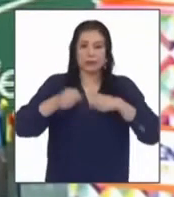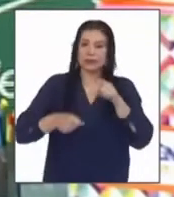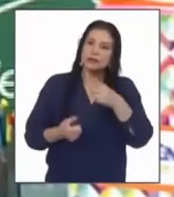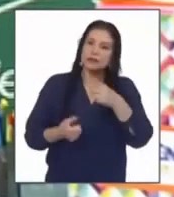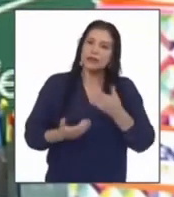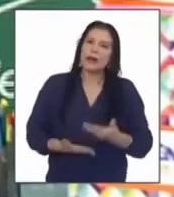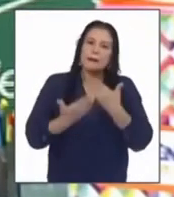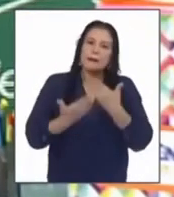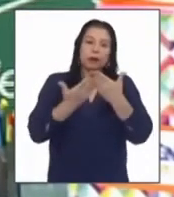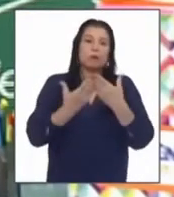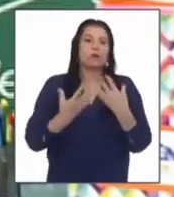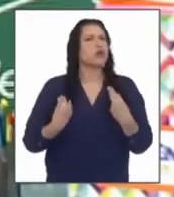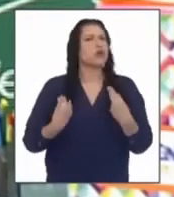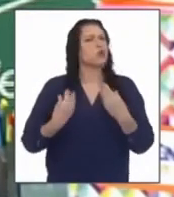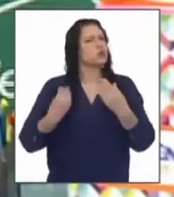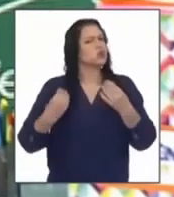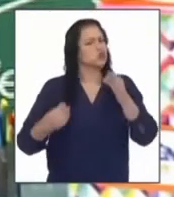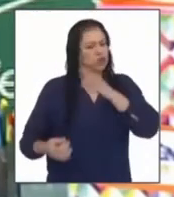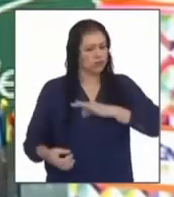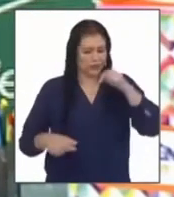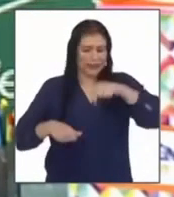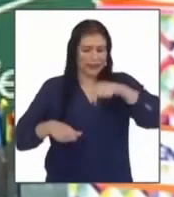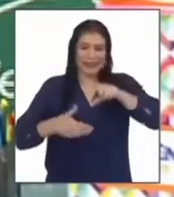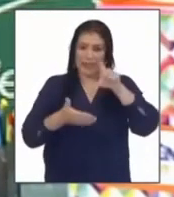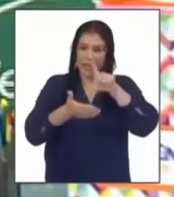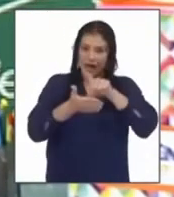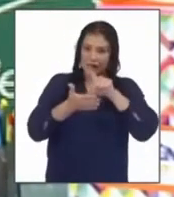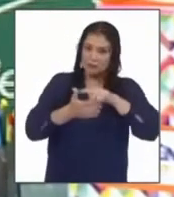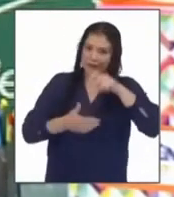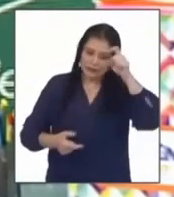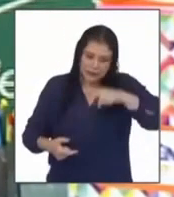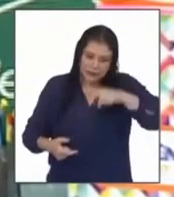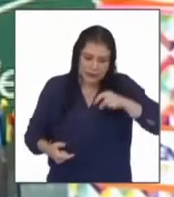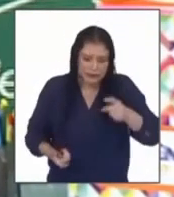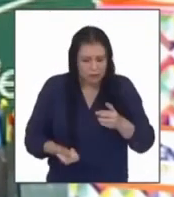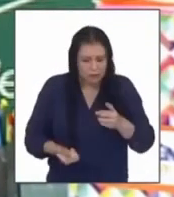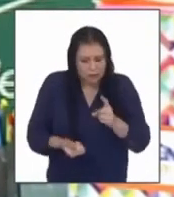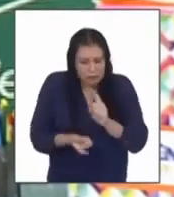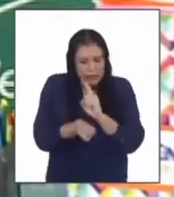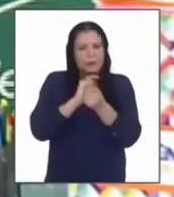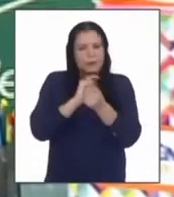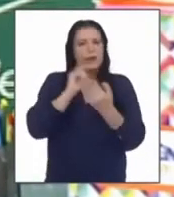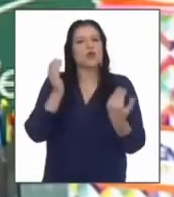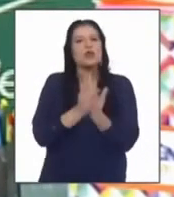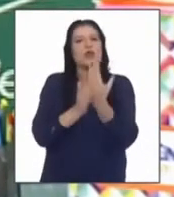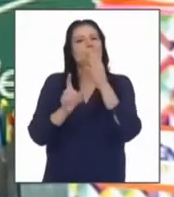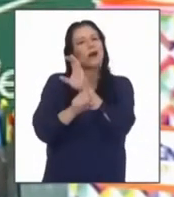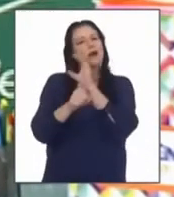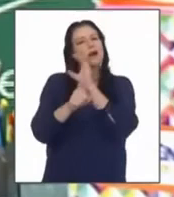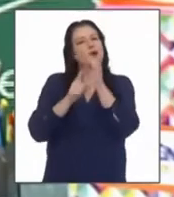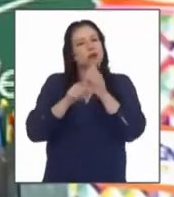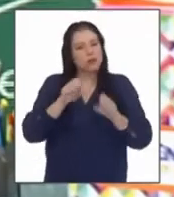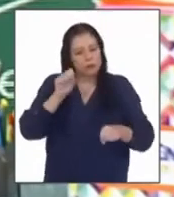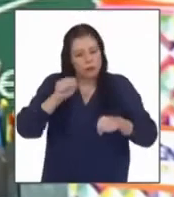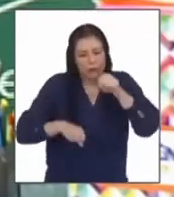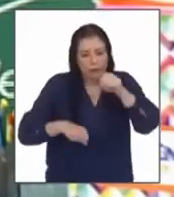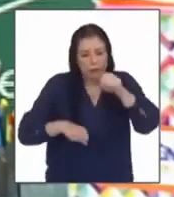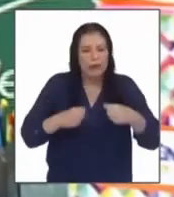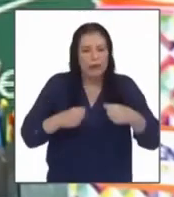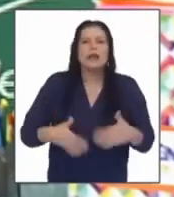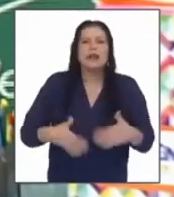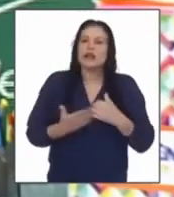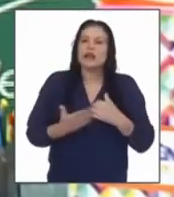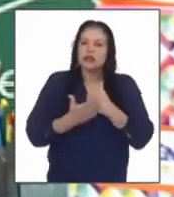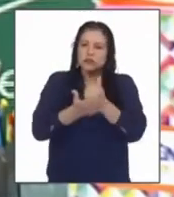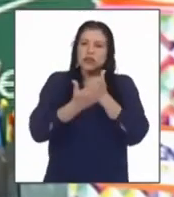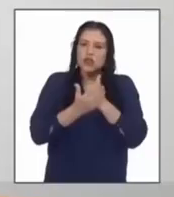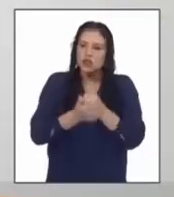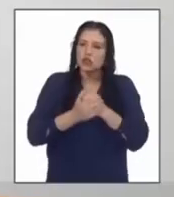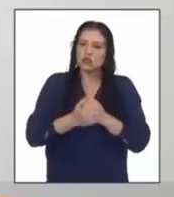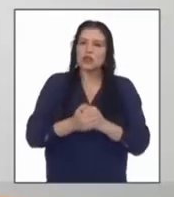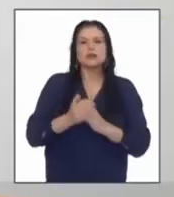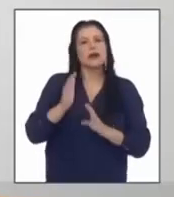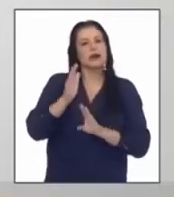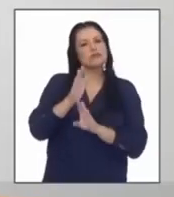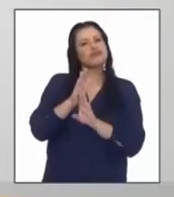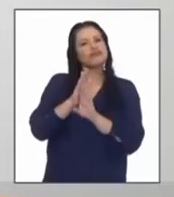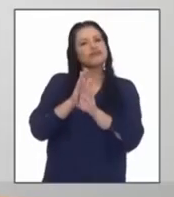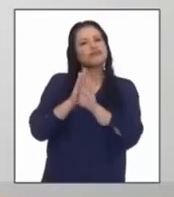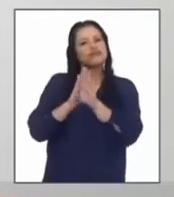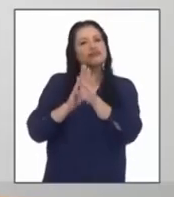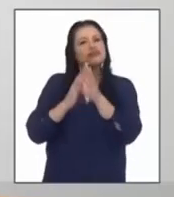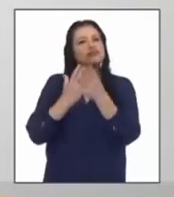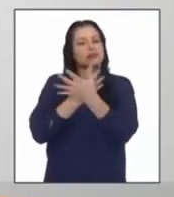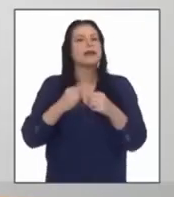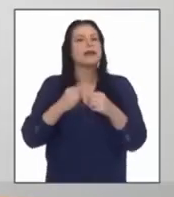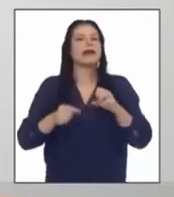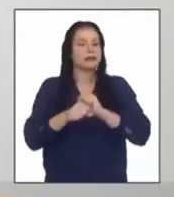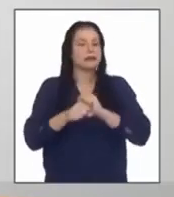grandes beneficios a nuestra capital se requiere de adoptar una nueva cultura vial que nos ayude a salir de esta pandemia es una